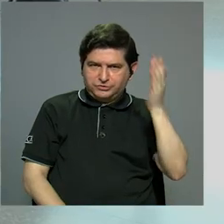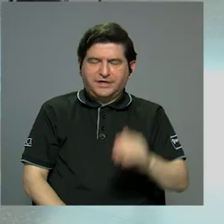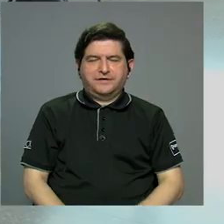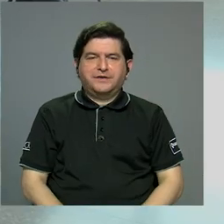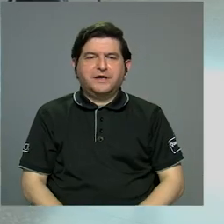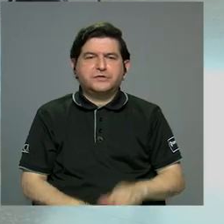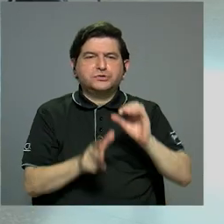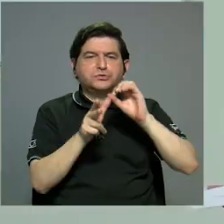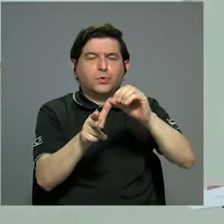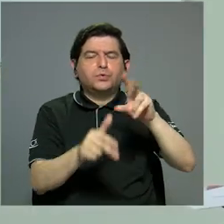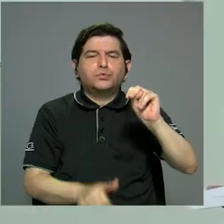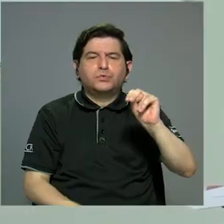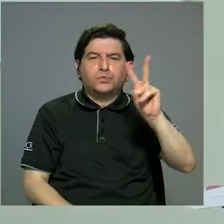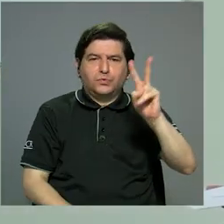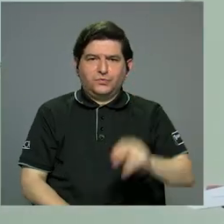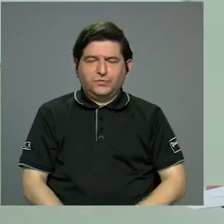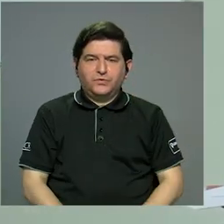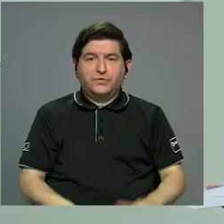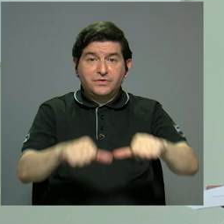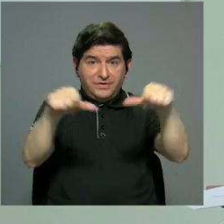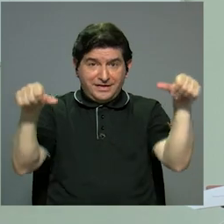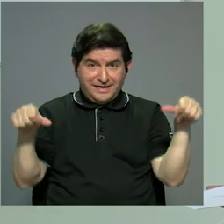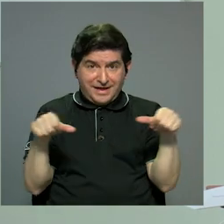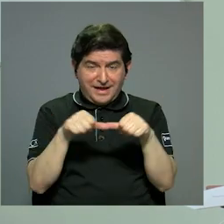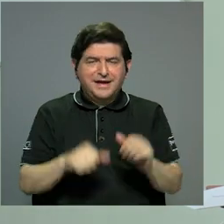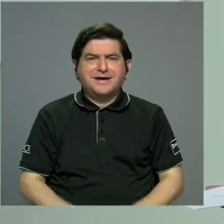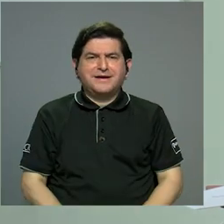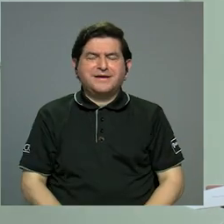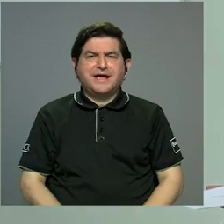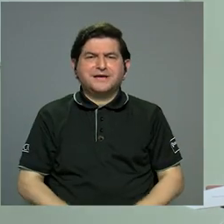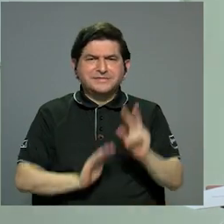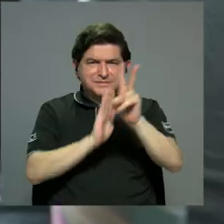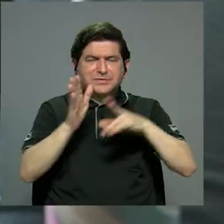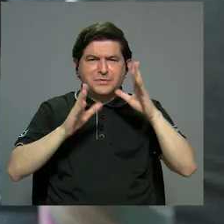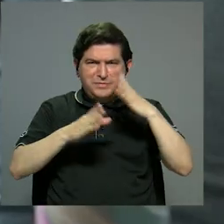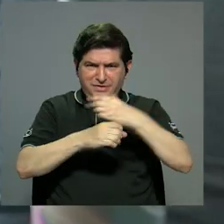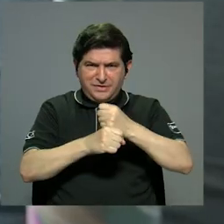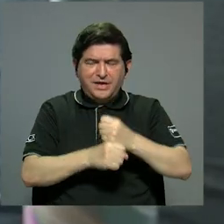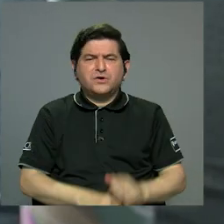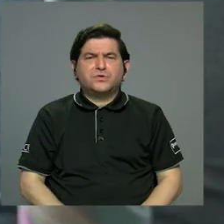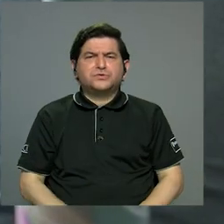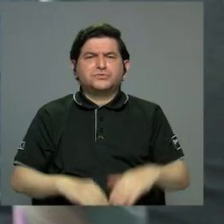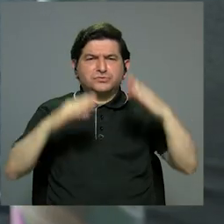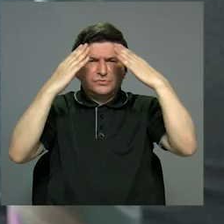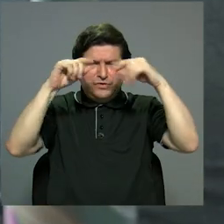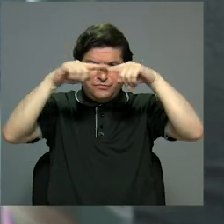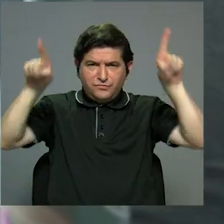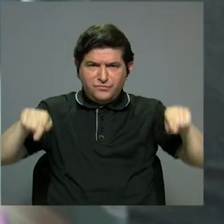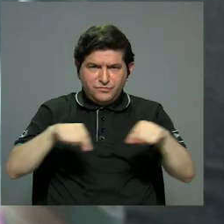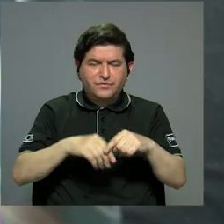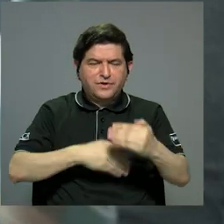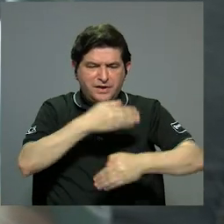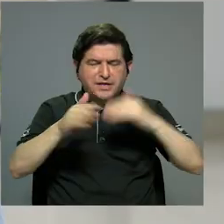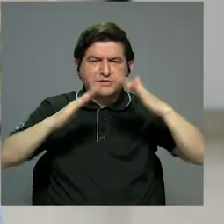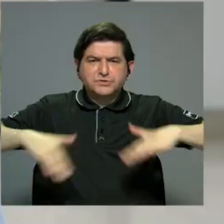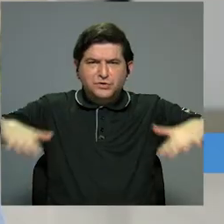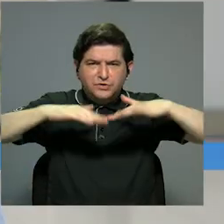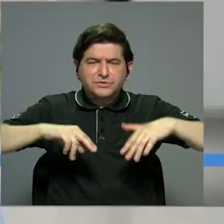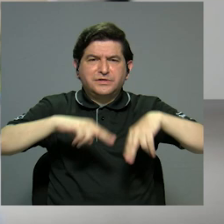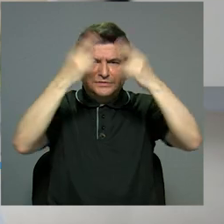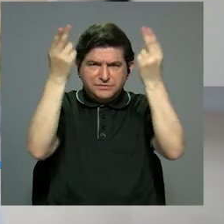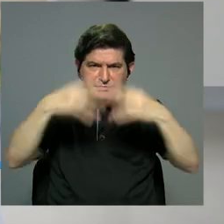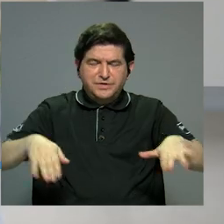que son durante octubre y noviembre en áreas de creación de videos, creación de infografías, gestión de entornos